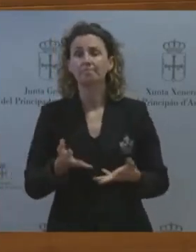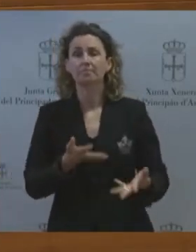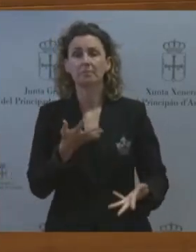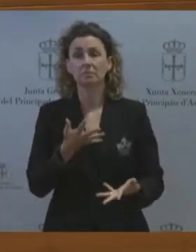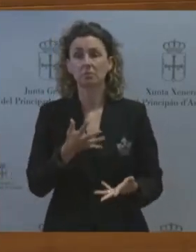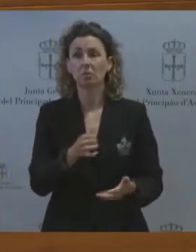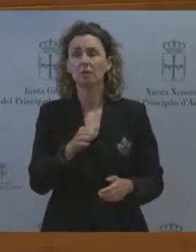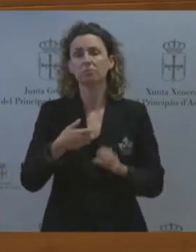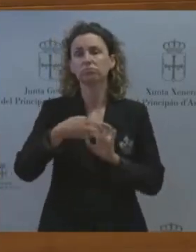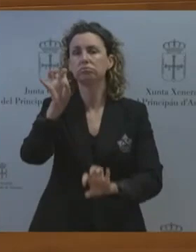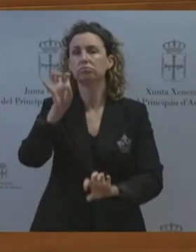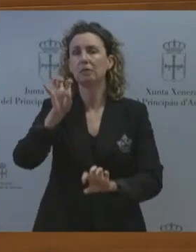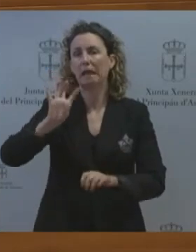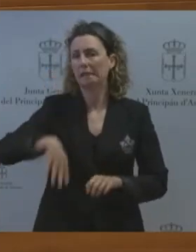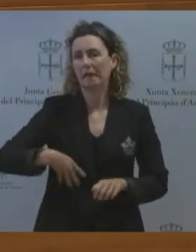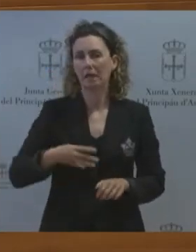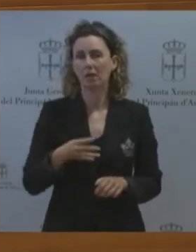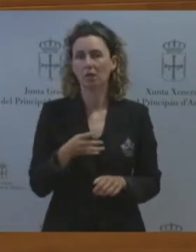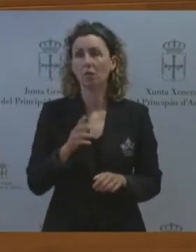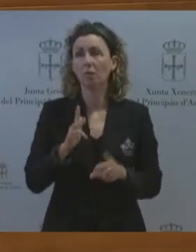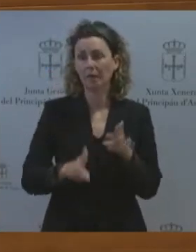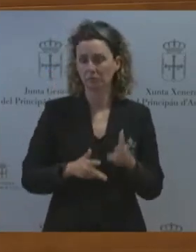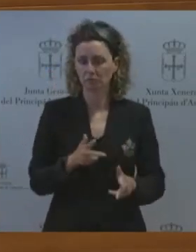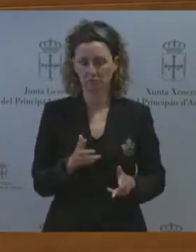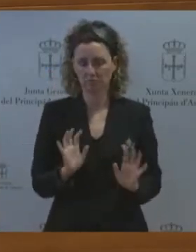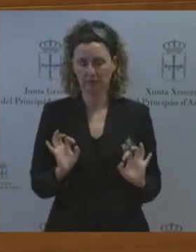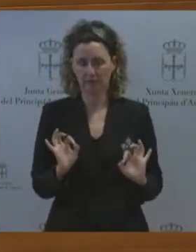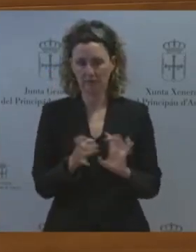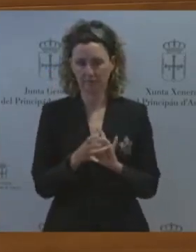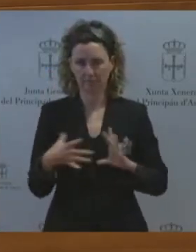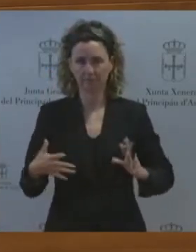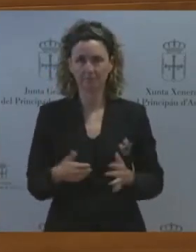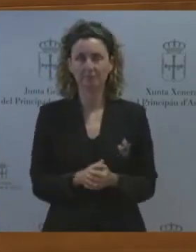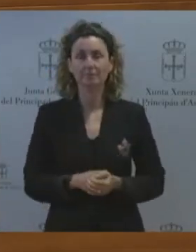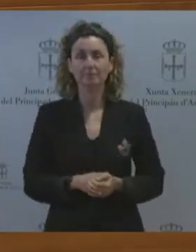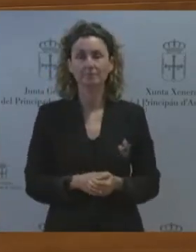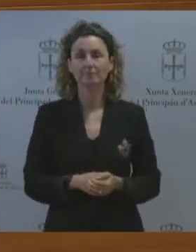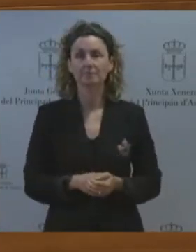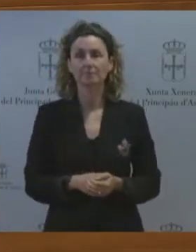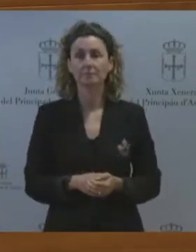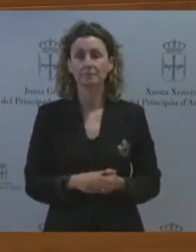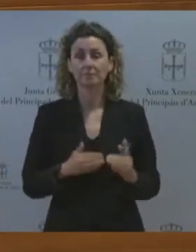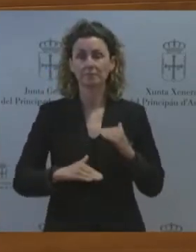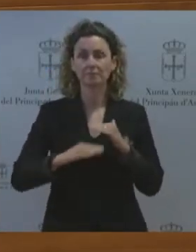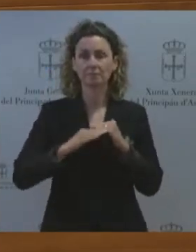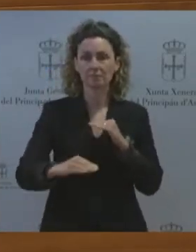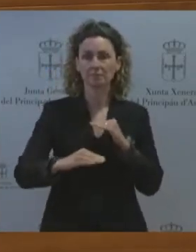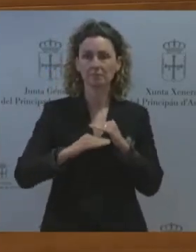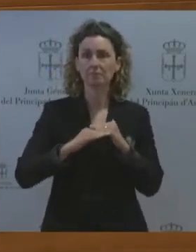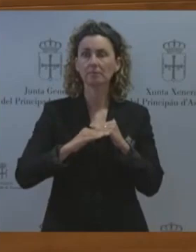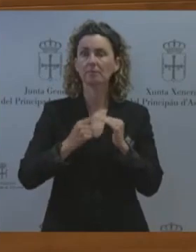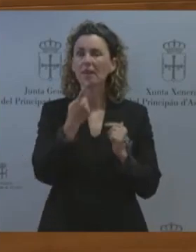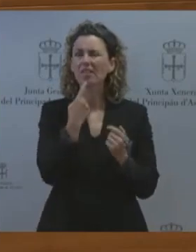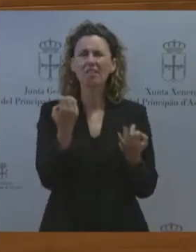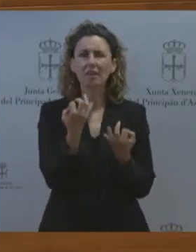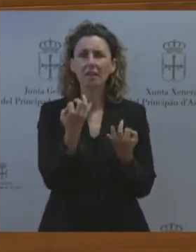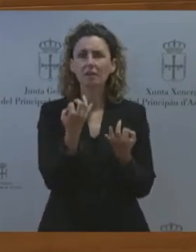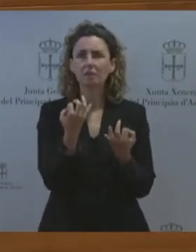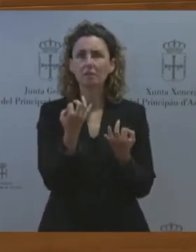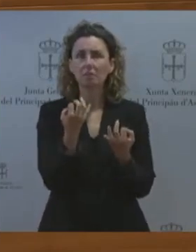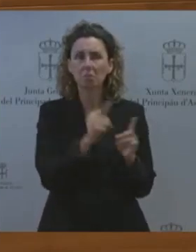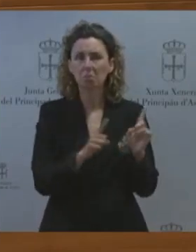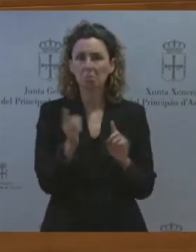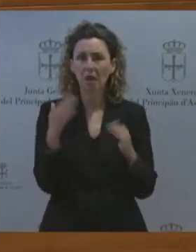banco vasco respecto a la igualdad que usted sugirió en principio nosotros no tenemos problemas con eso pero nos gustaría eso sí